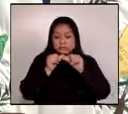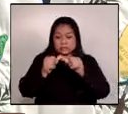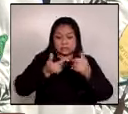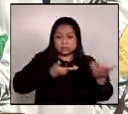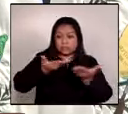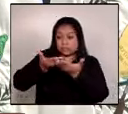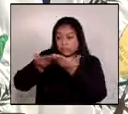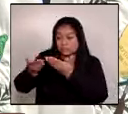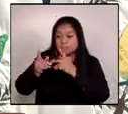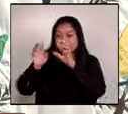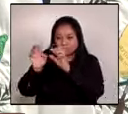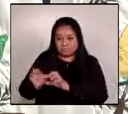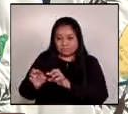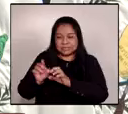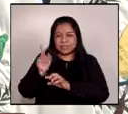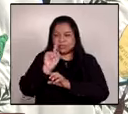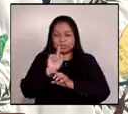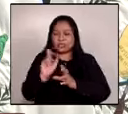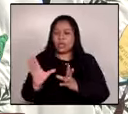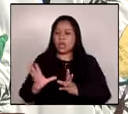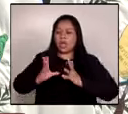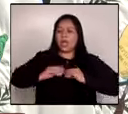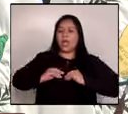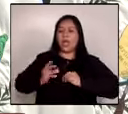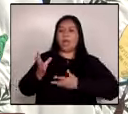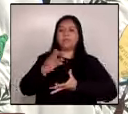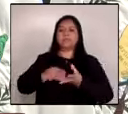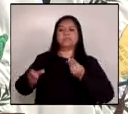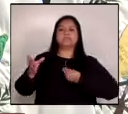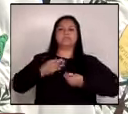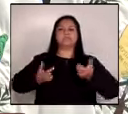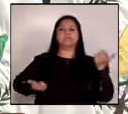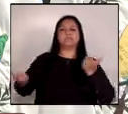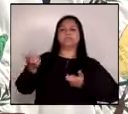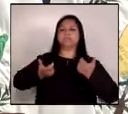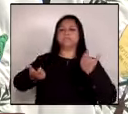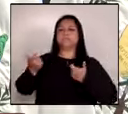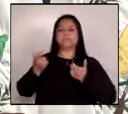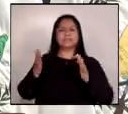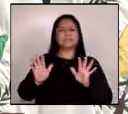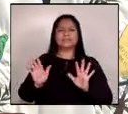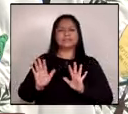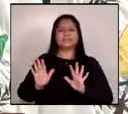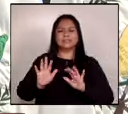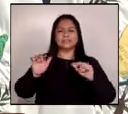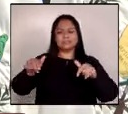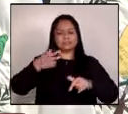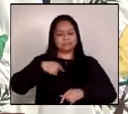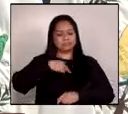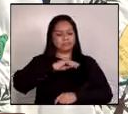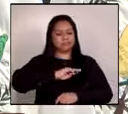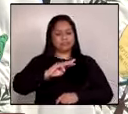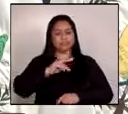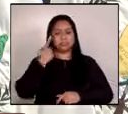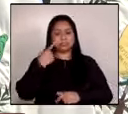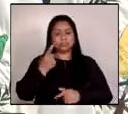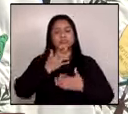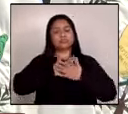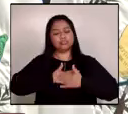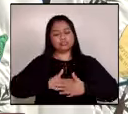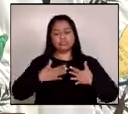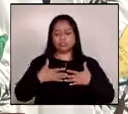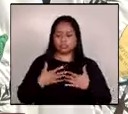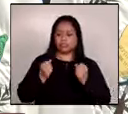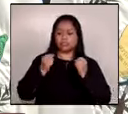y no para servirse de ella. Nuestra misión pasa por sanar y fortalecer esos